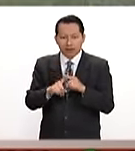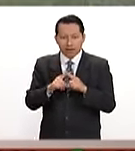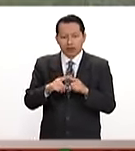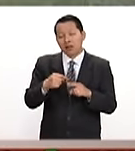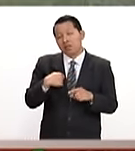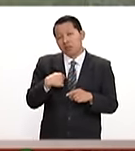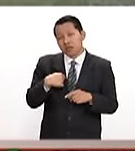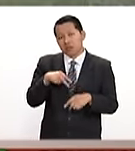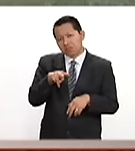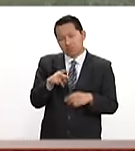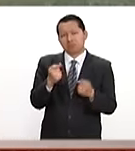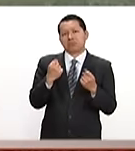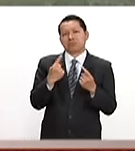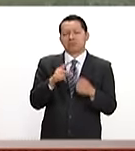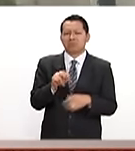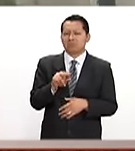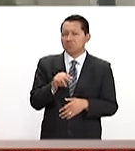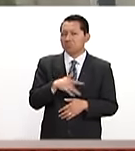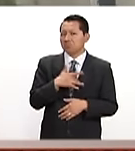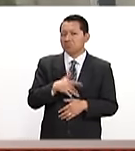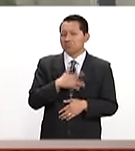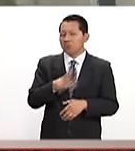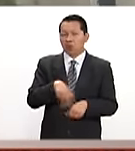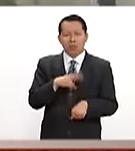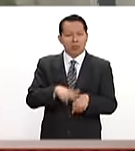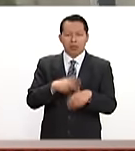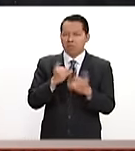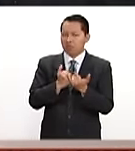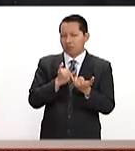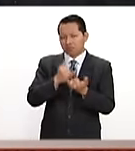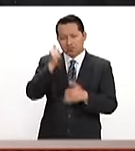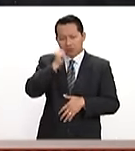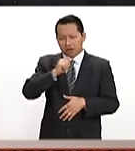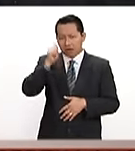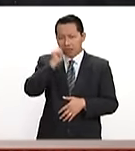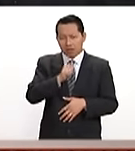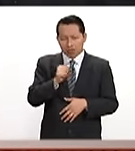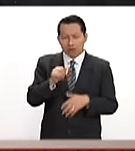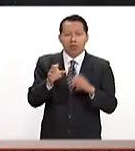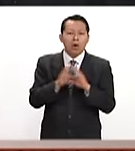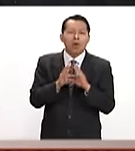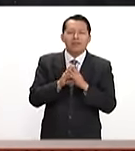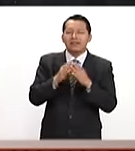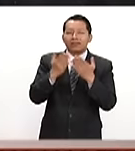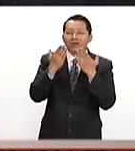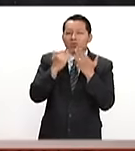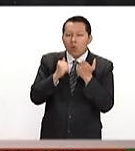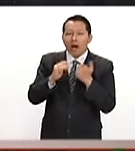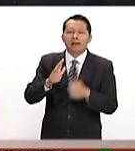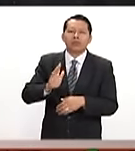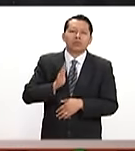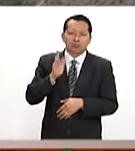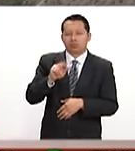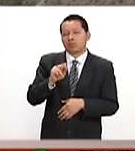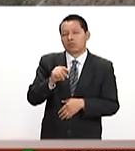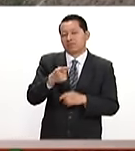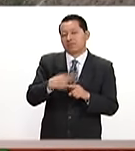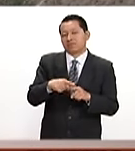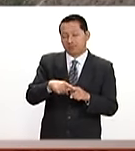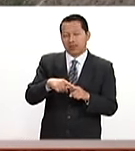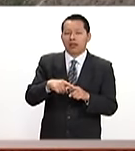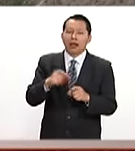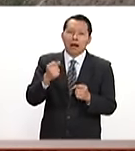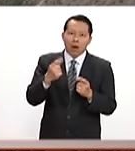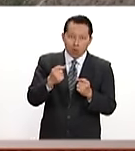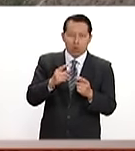a mí no me llama la atención mucho porque es una constante. Aquí no hay sorpresas, sino sorprendidos en todo caso.